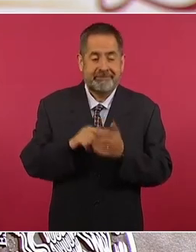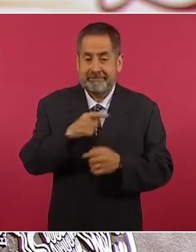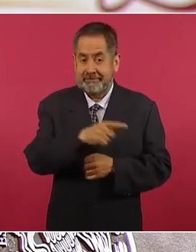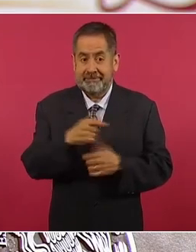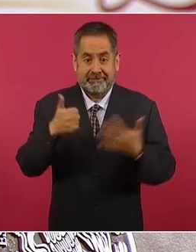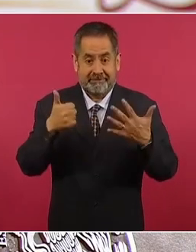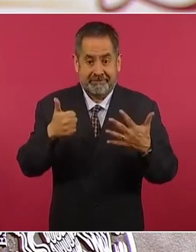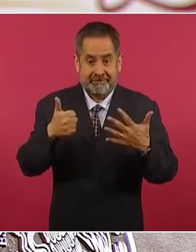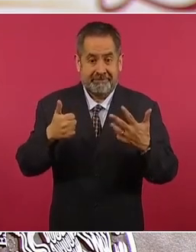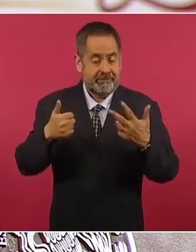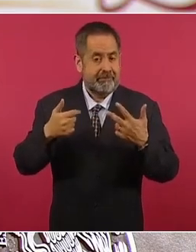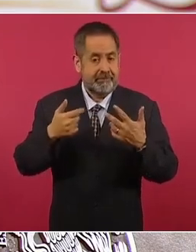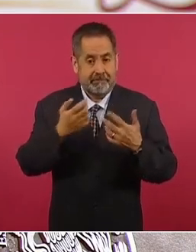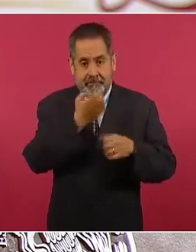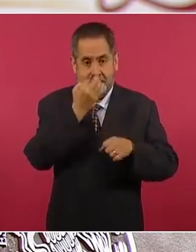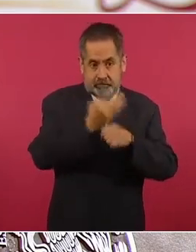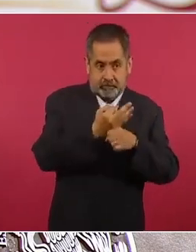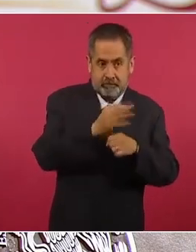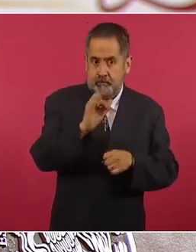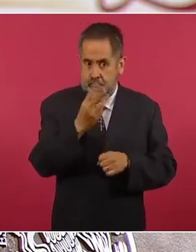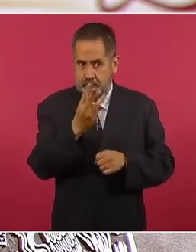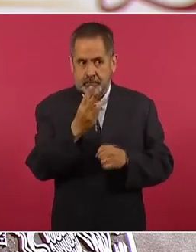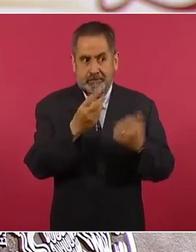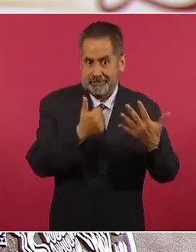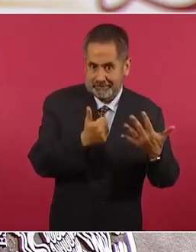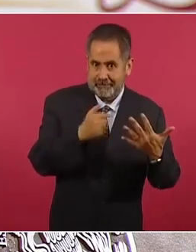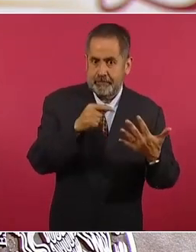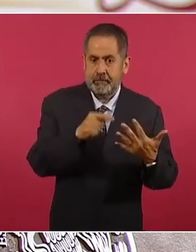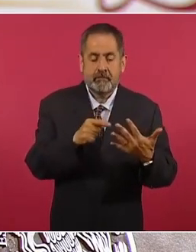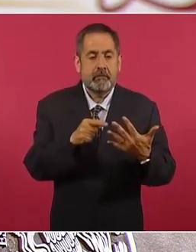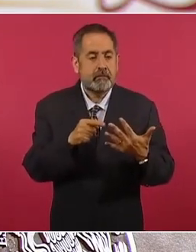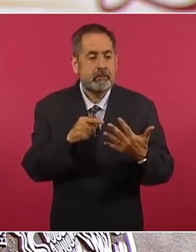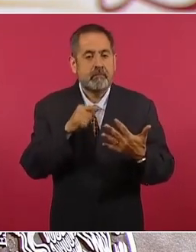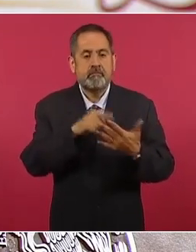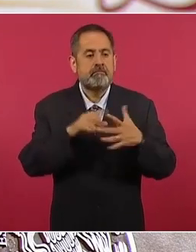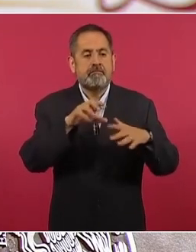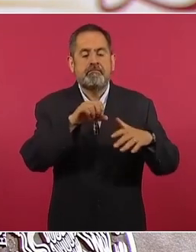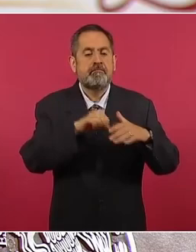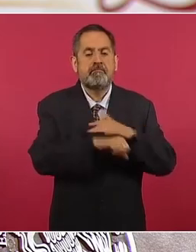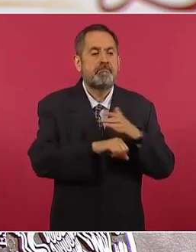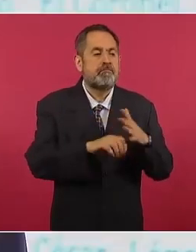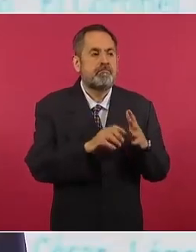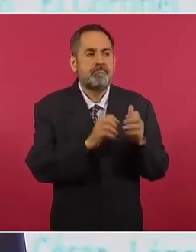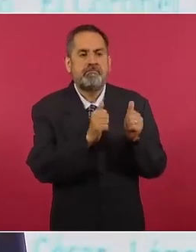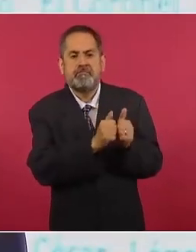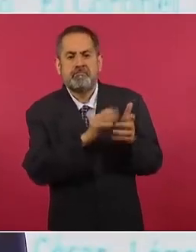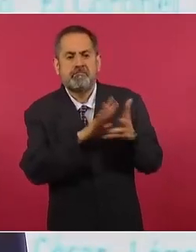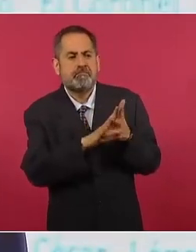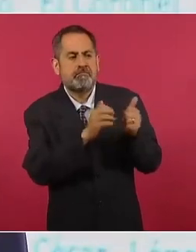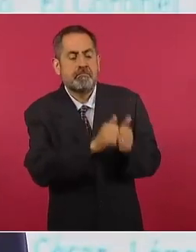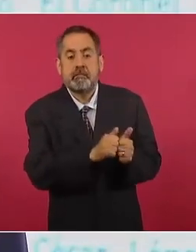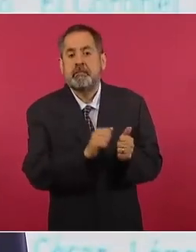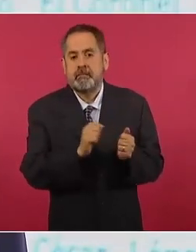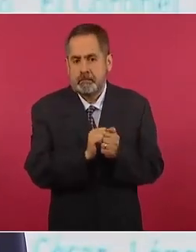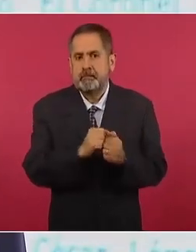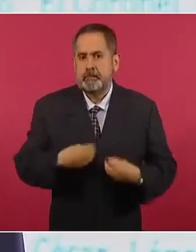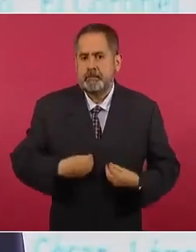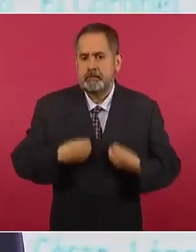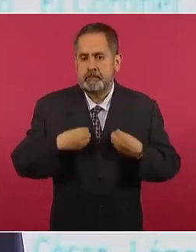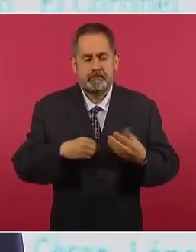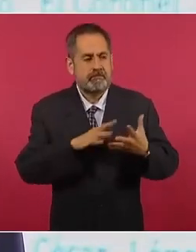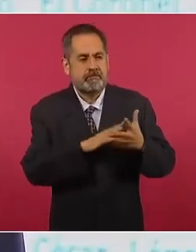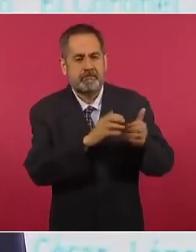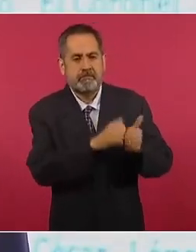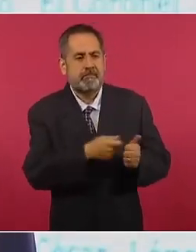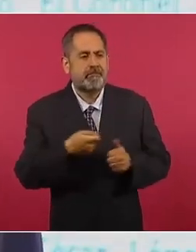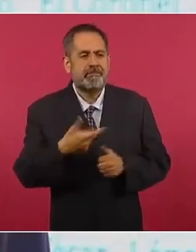estudiantes de los 43 desaparecidos estuvieron retenidos durante varios días y con vida en una, lo